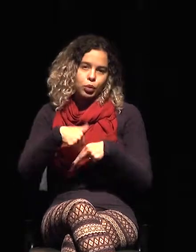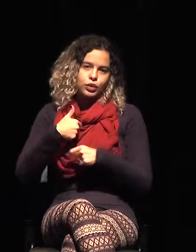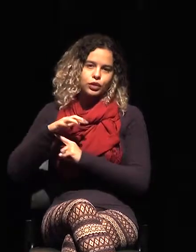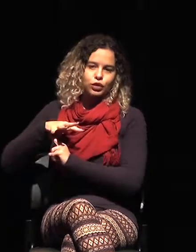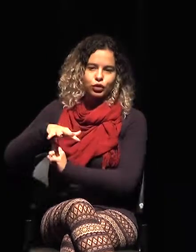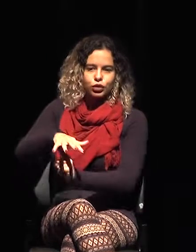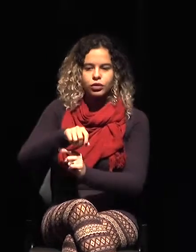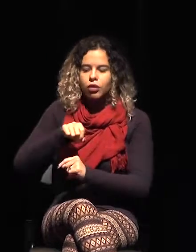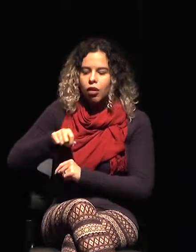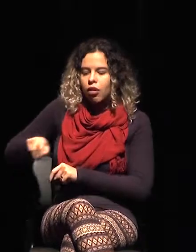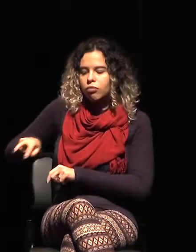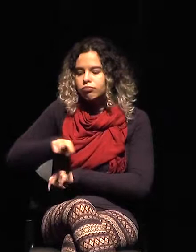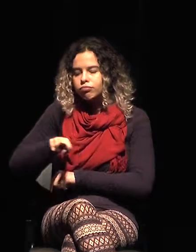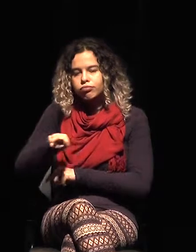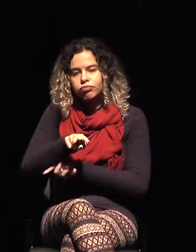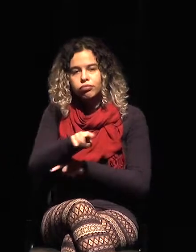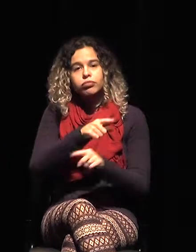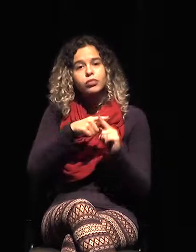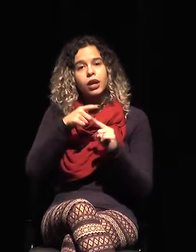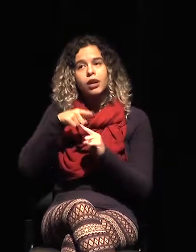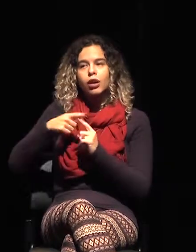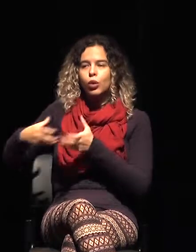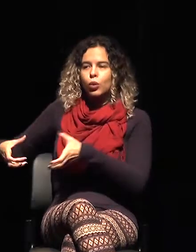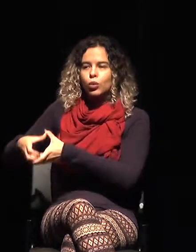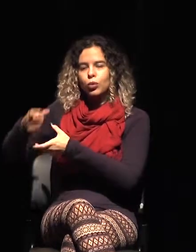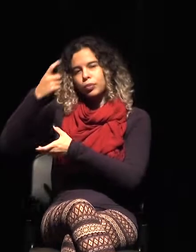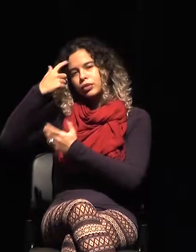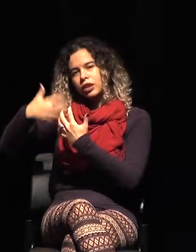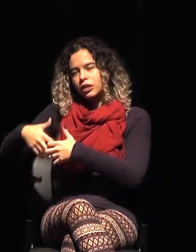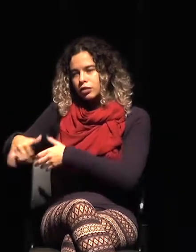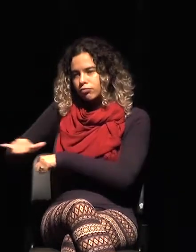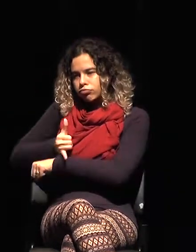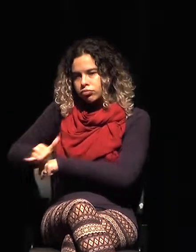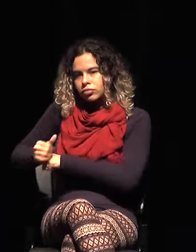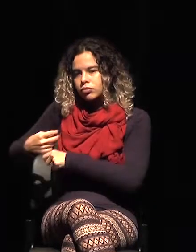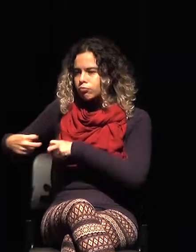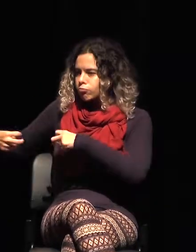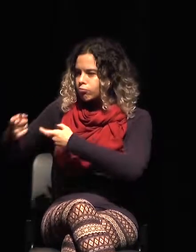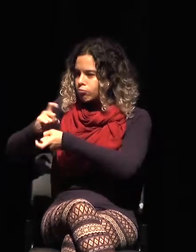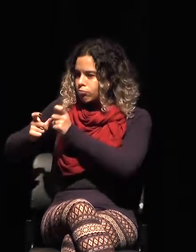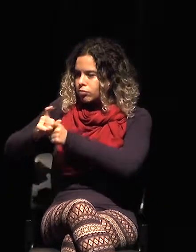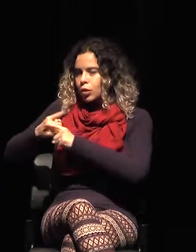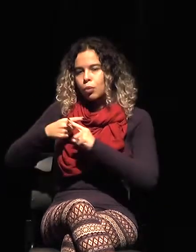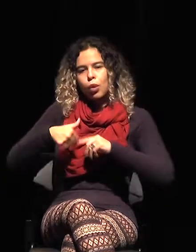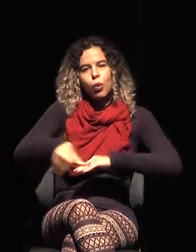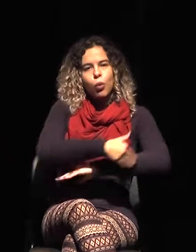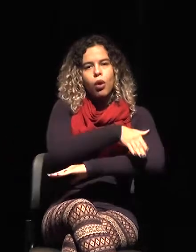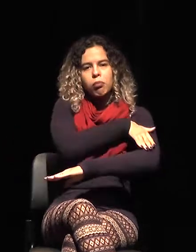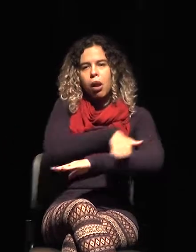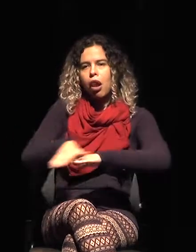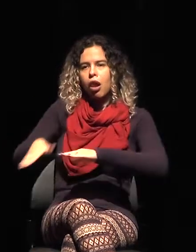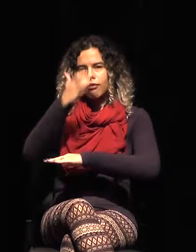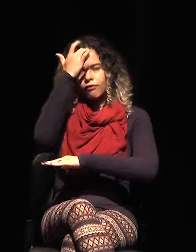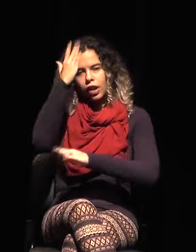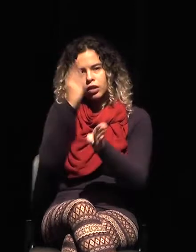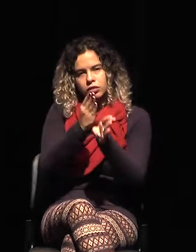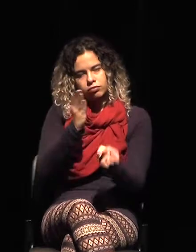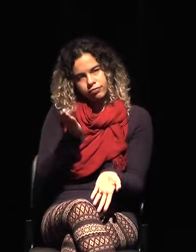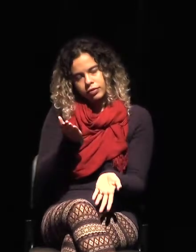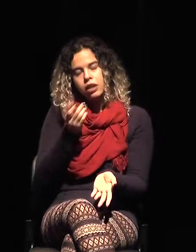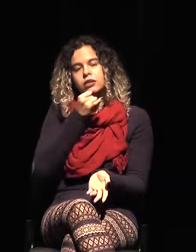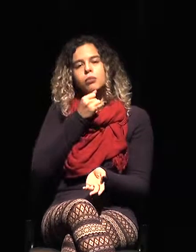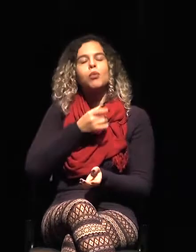Esas personas no pasan únicamente por una calle. Como lo que hubo en el aeropuerto de Galea. Los fusiles